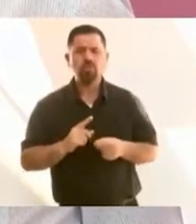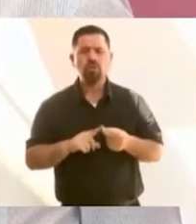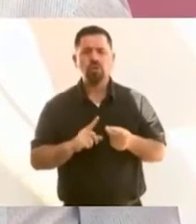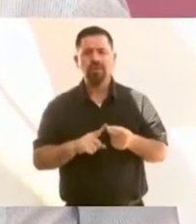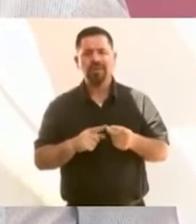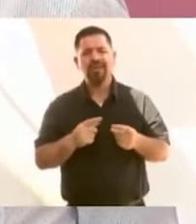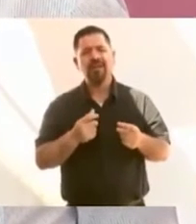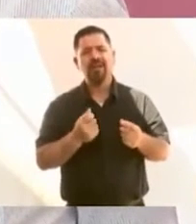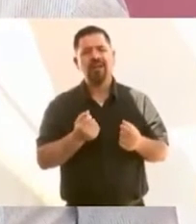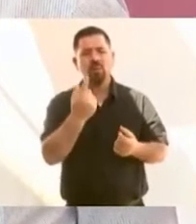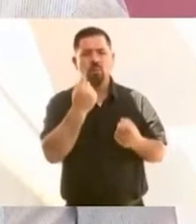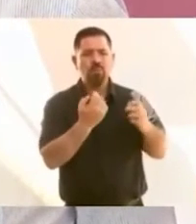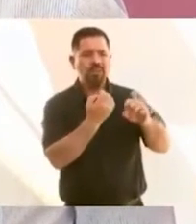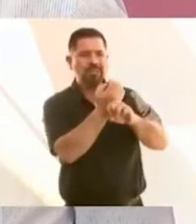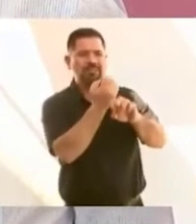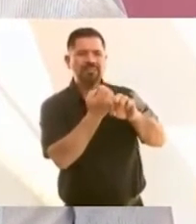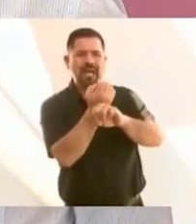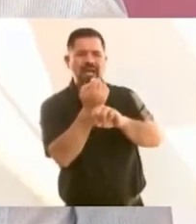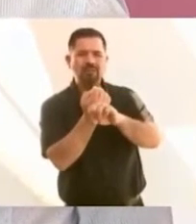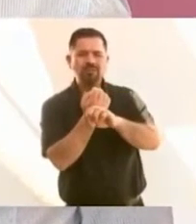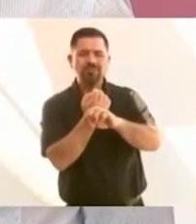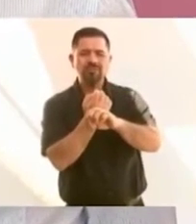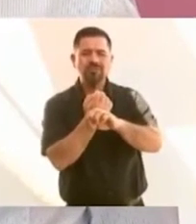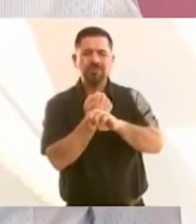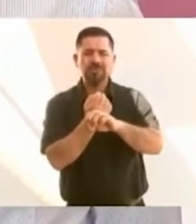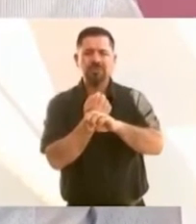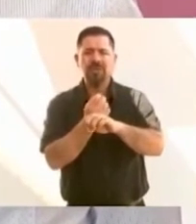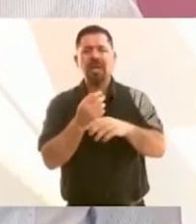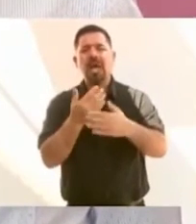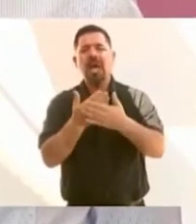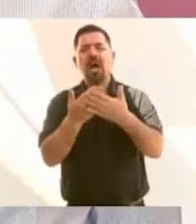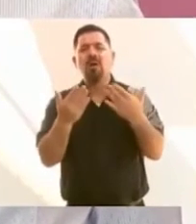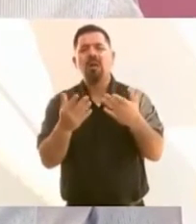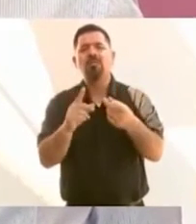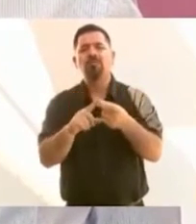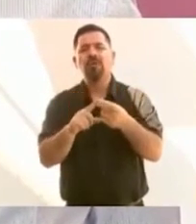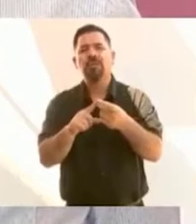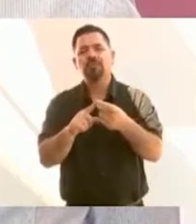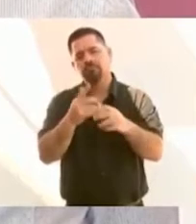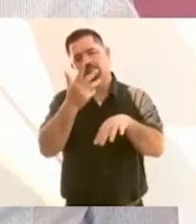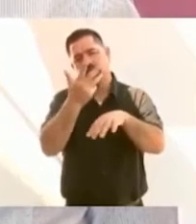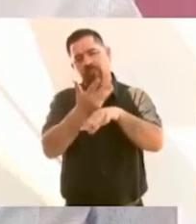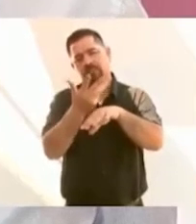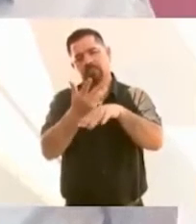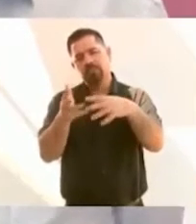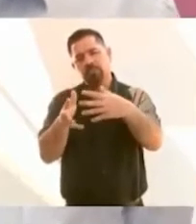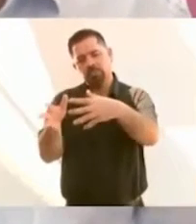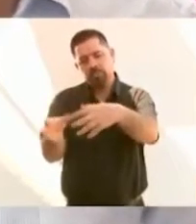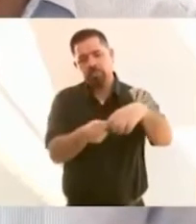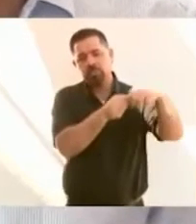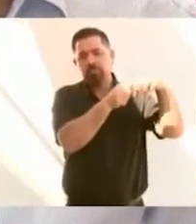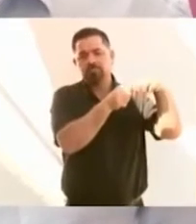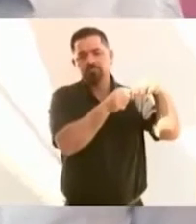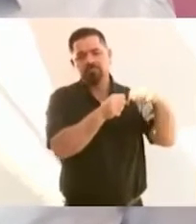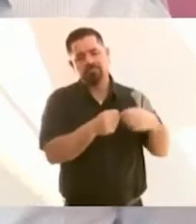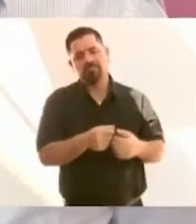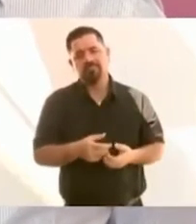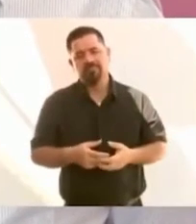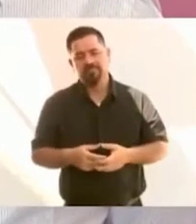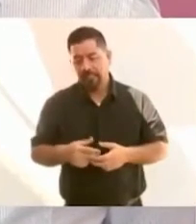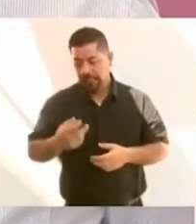que ahora pertenecen a Estados Unidos. Eso recientemente.